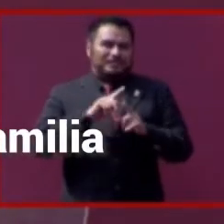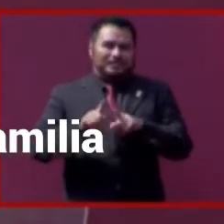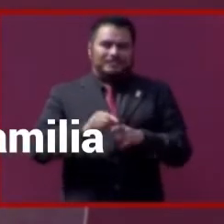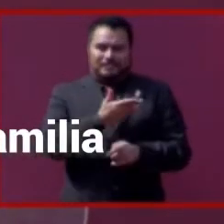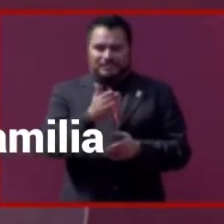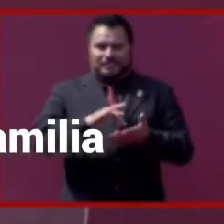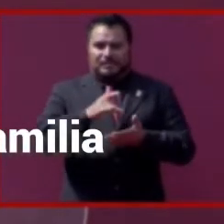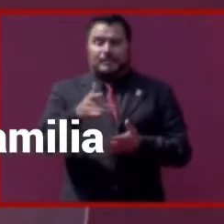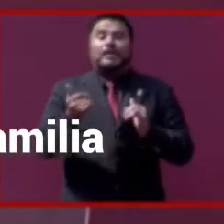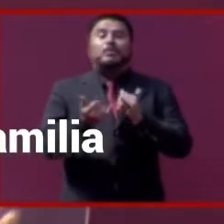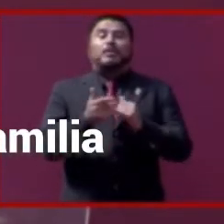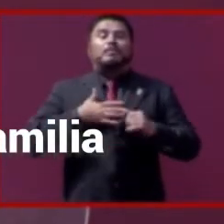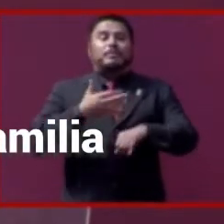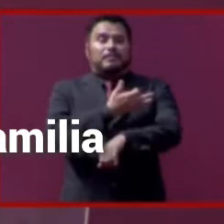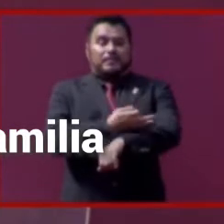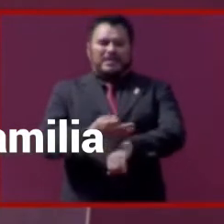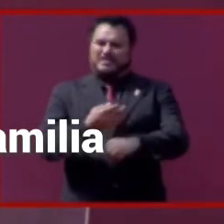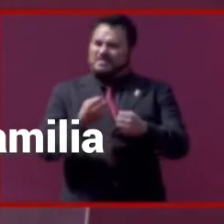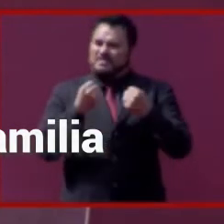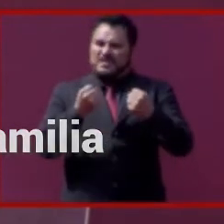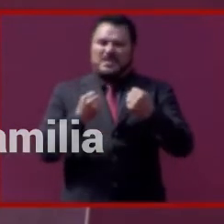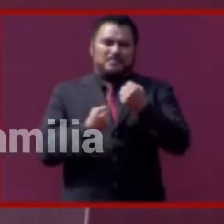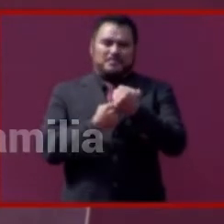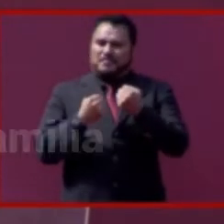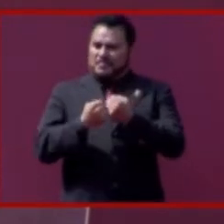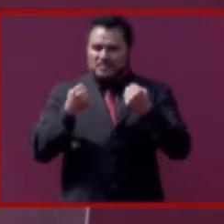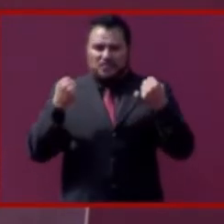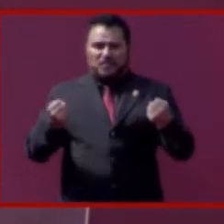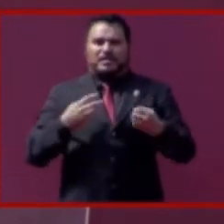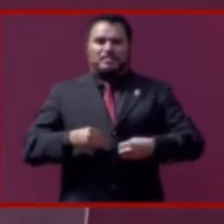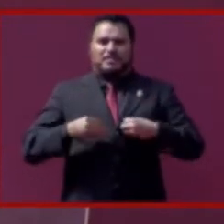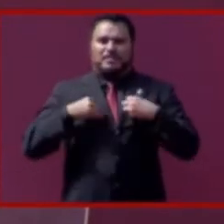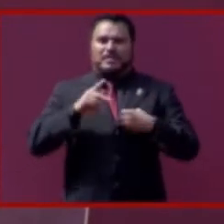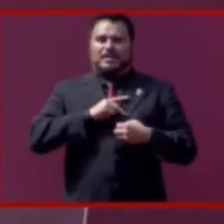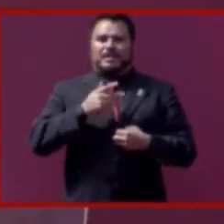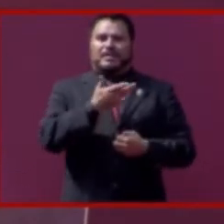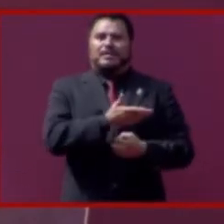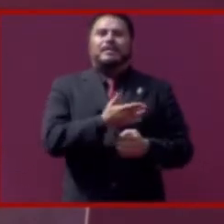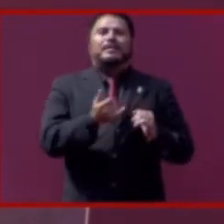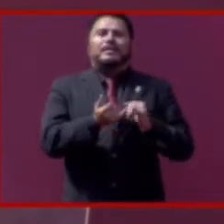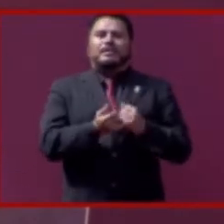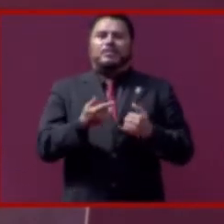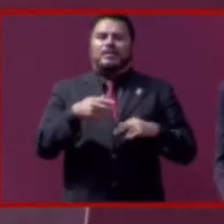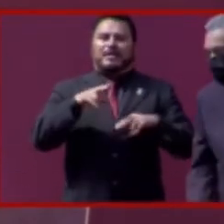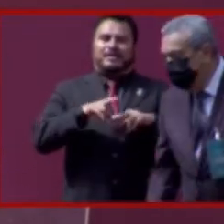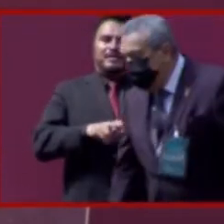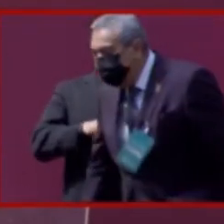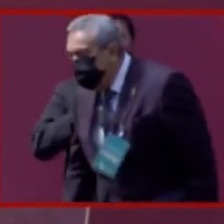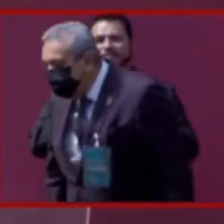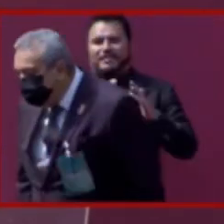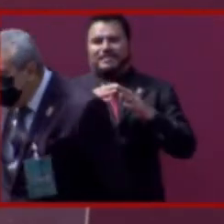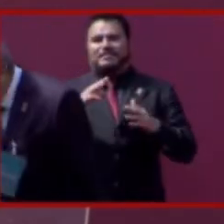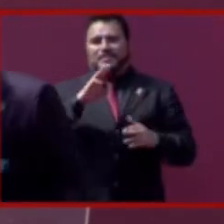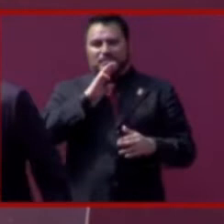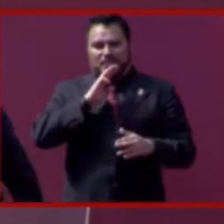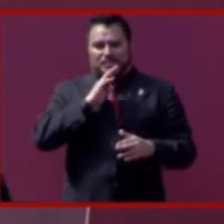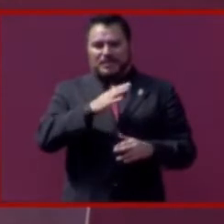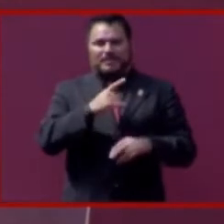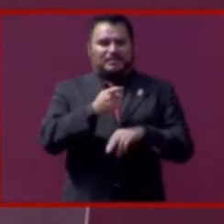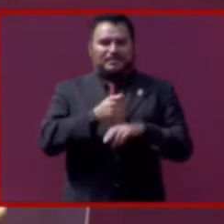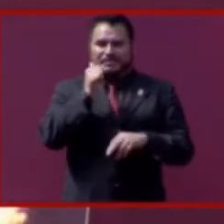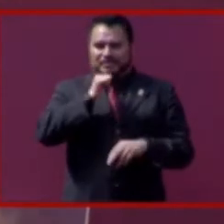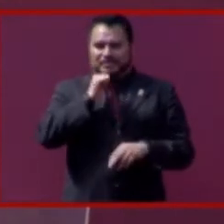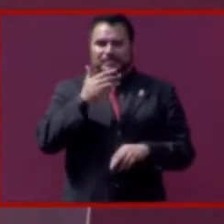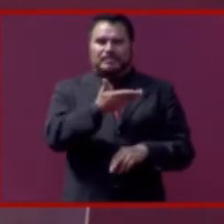a mi familia que es el pilar fundamental de mi vida, a la silla materialmente vacía de mi madre en primera fila,